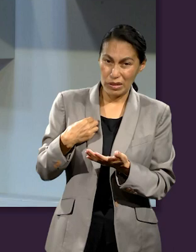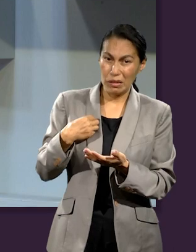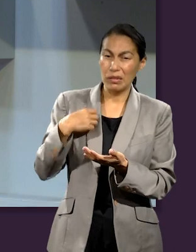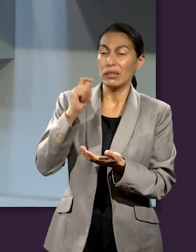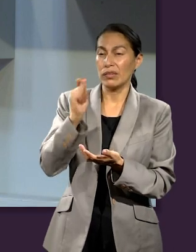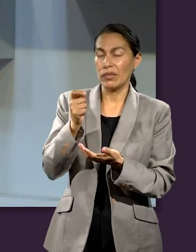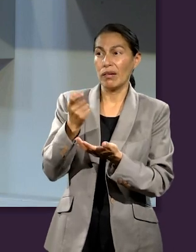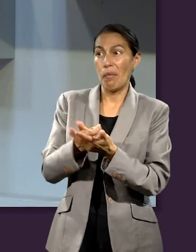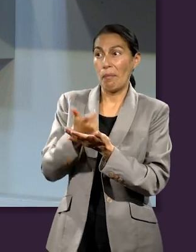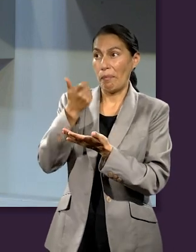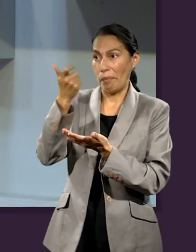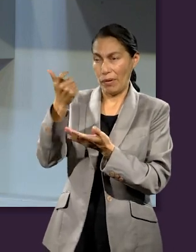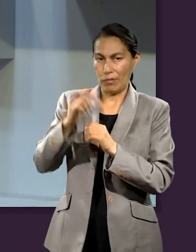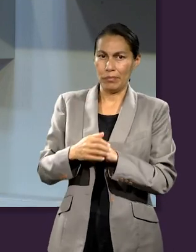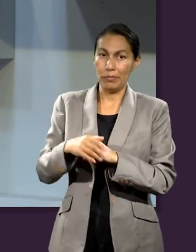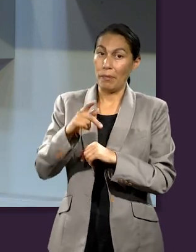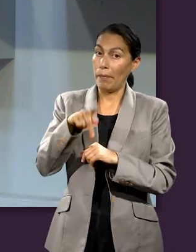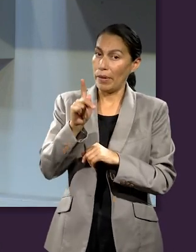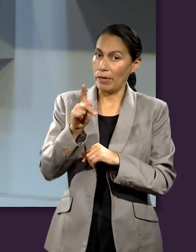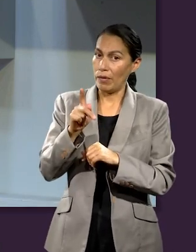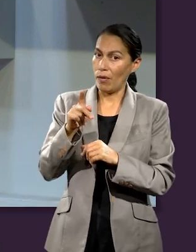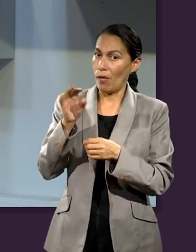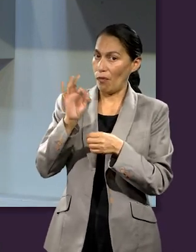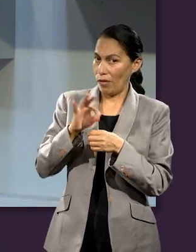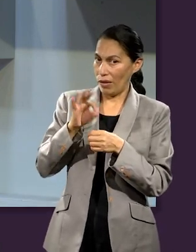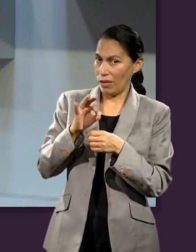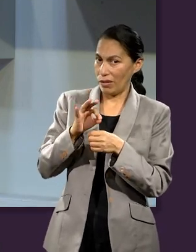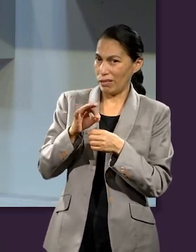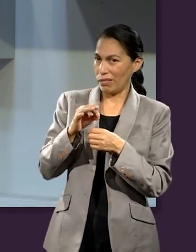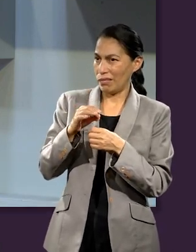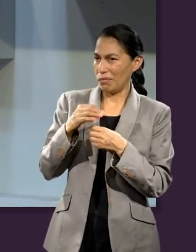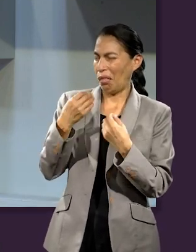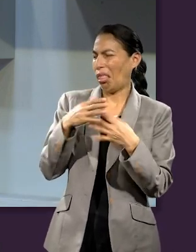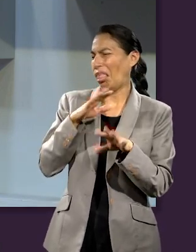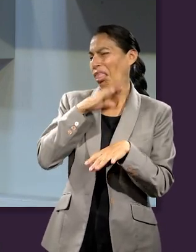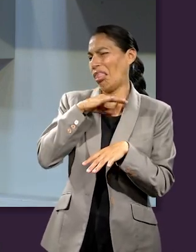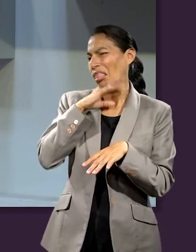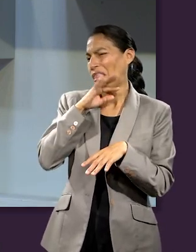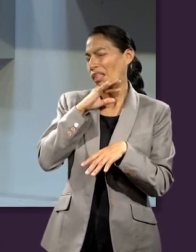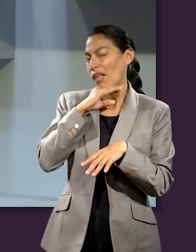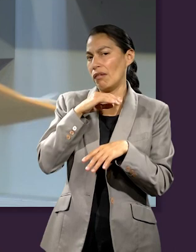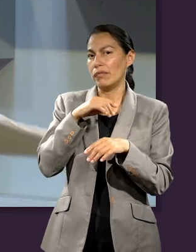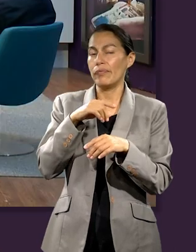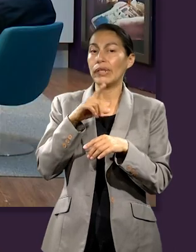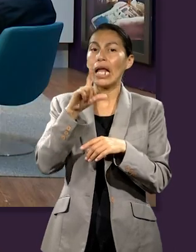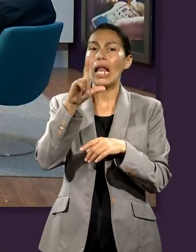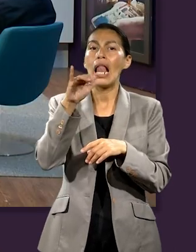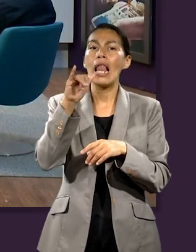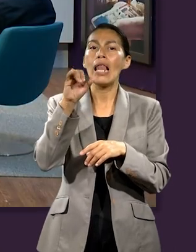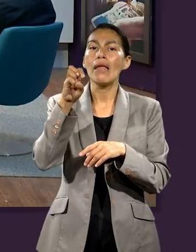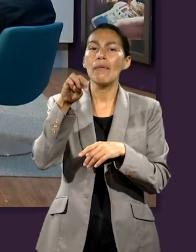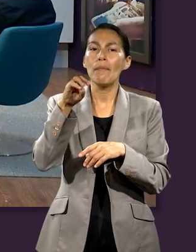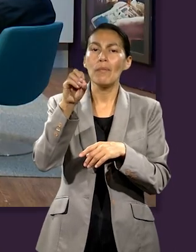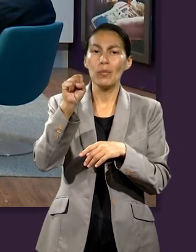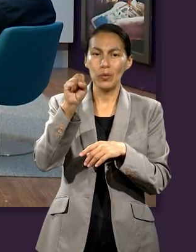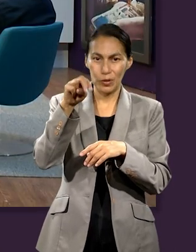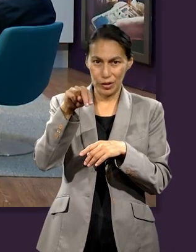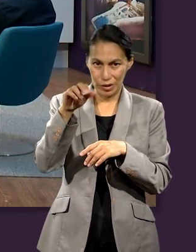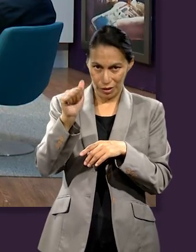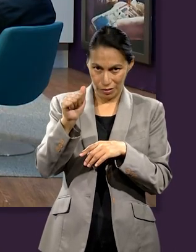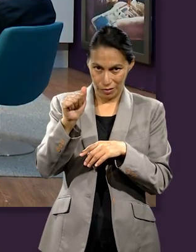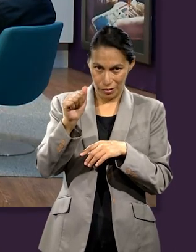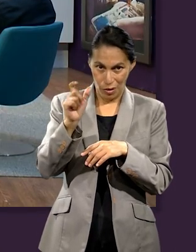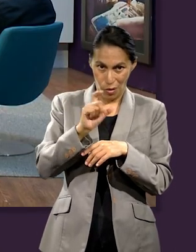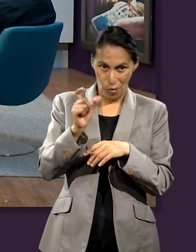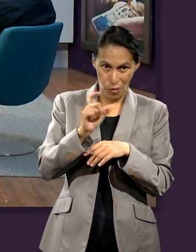apariencia o sin pensar ni planear se llama limosna. Ninguno de los dos conceptos hace